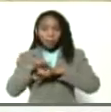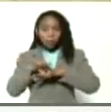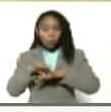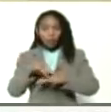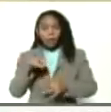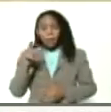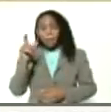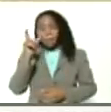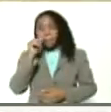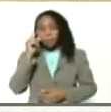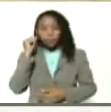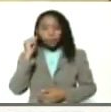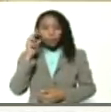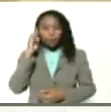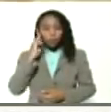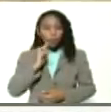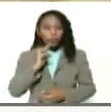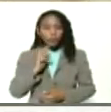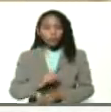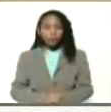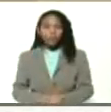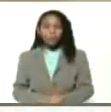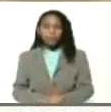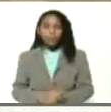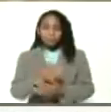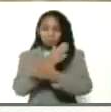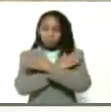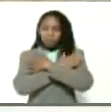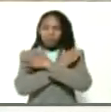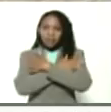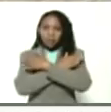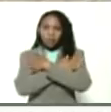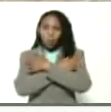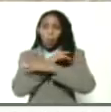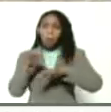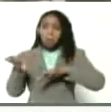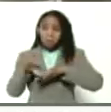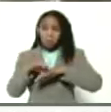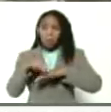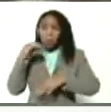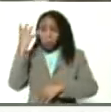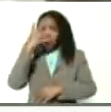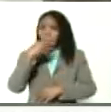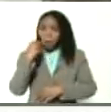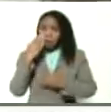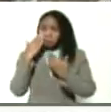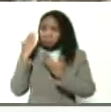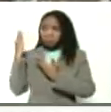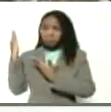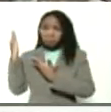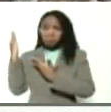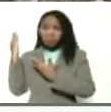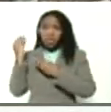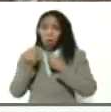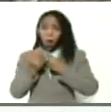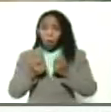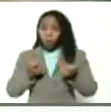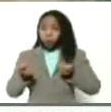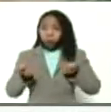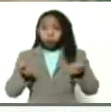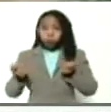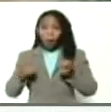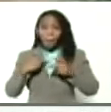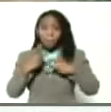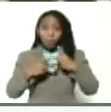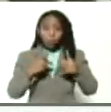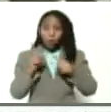Castro los felicito ustedes ven un matrimonio joven y como manejan todo el proceso